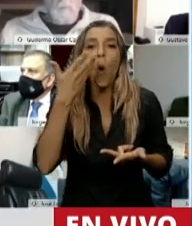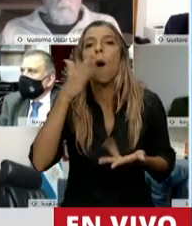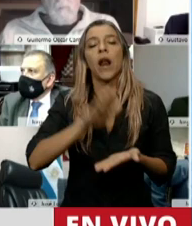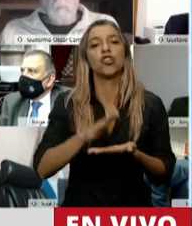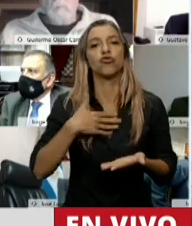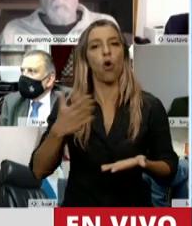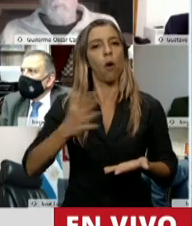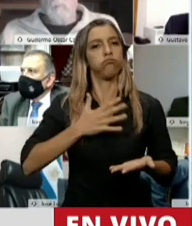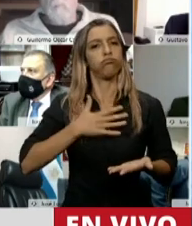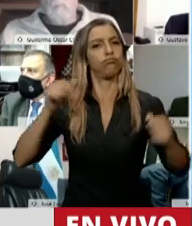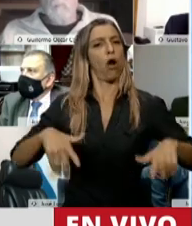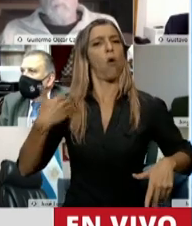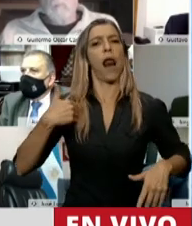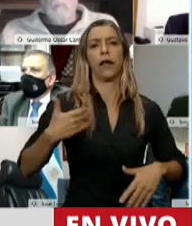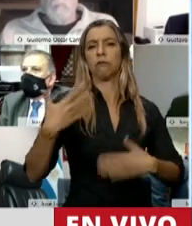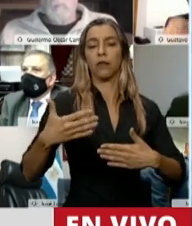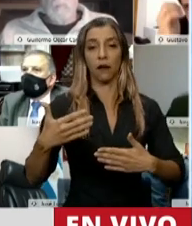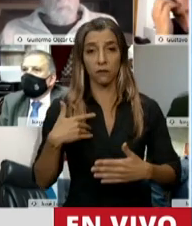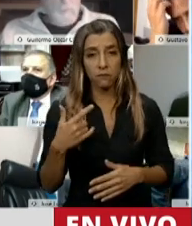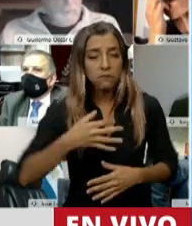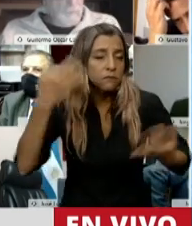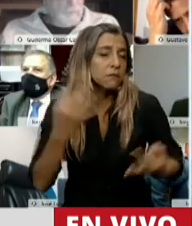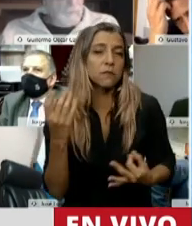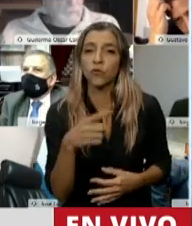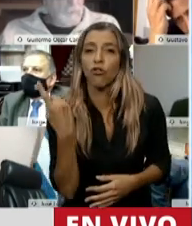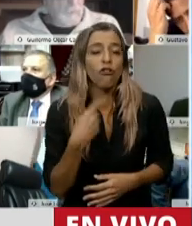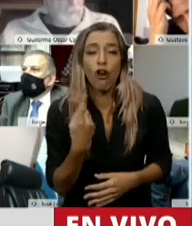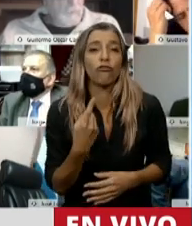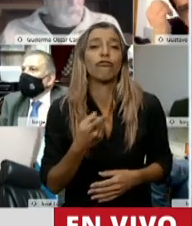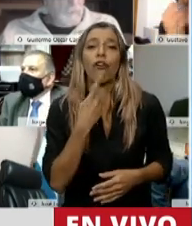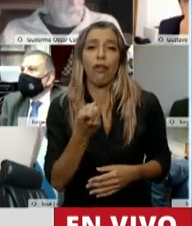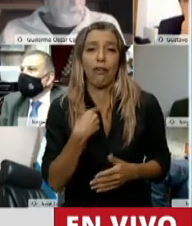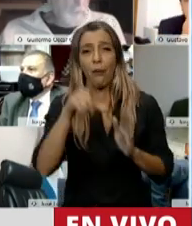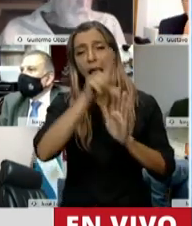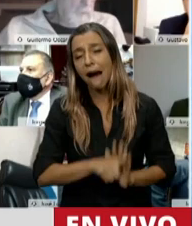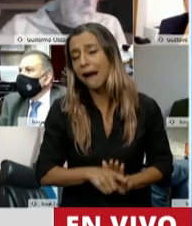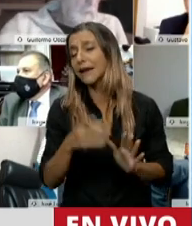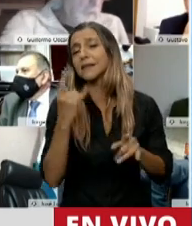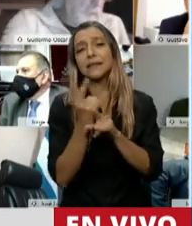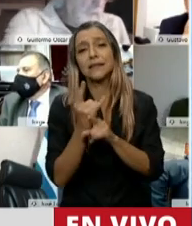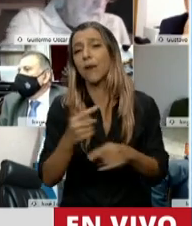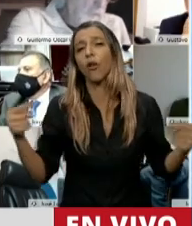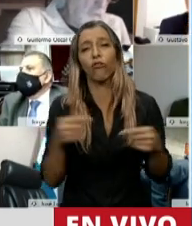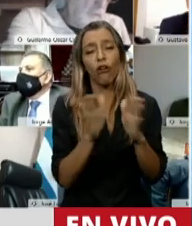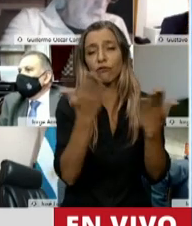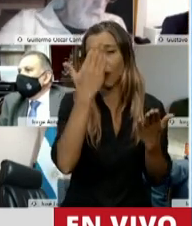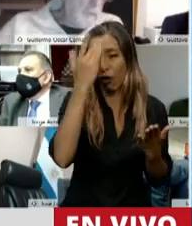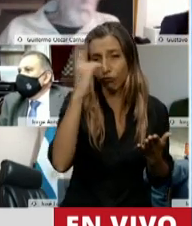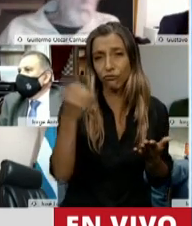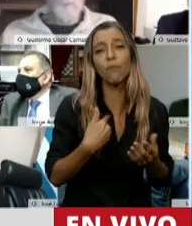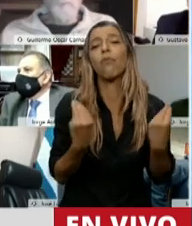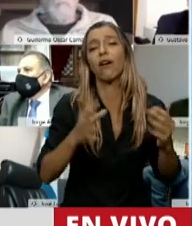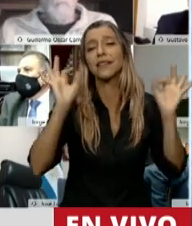soberanía, seguramente estamos incumpliendo la Constitución, seguramente hay un ajuste en el